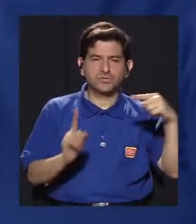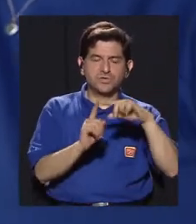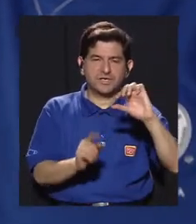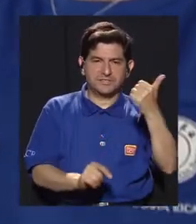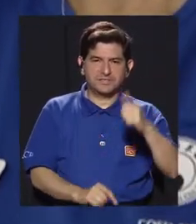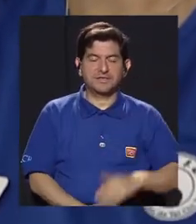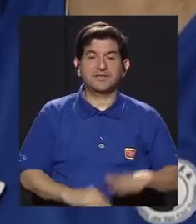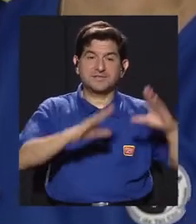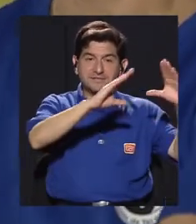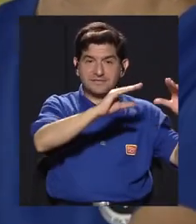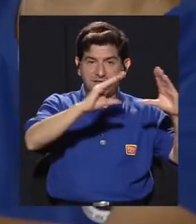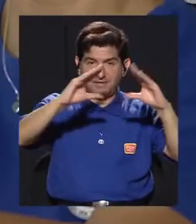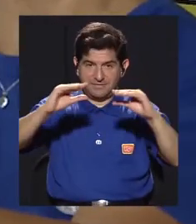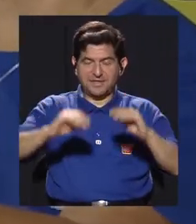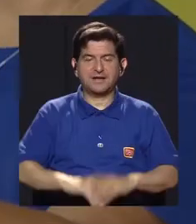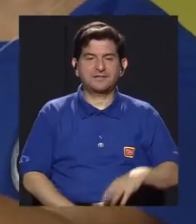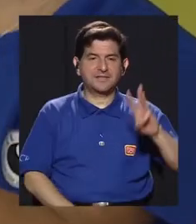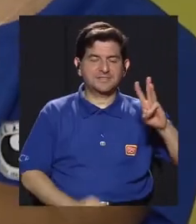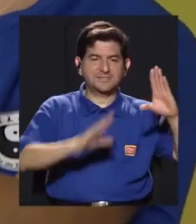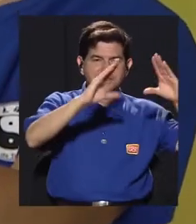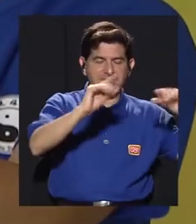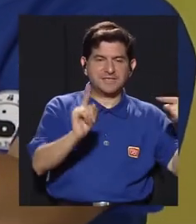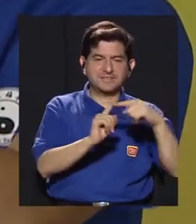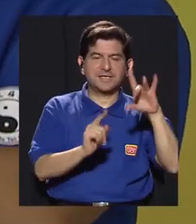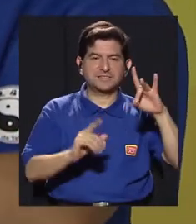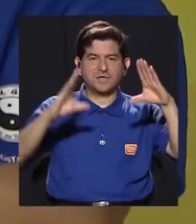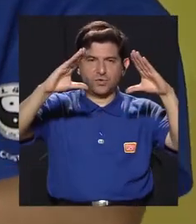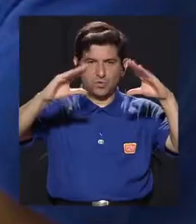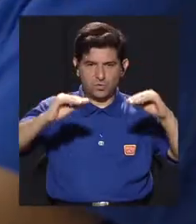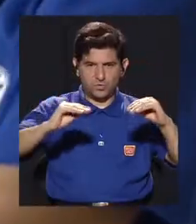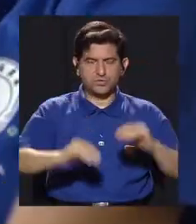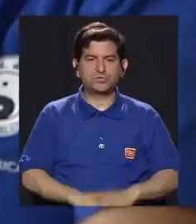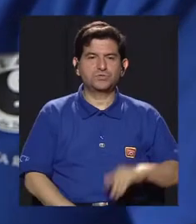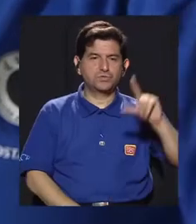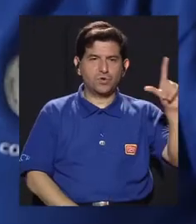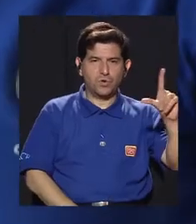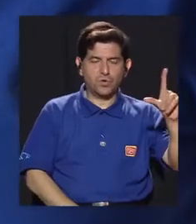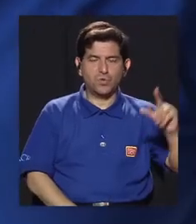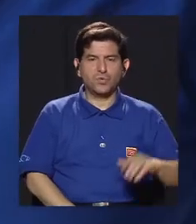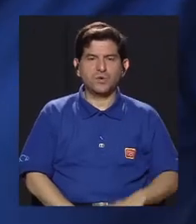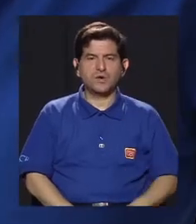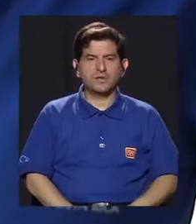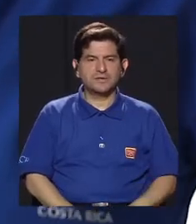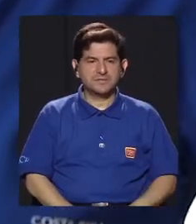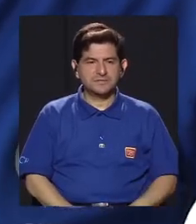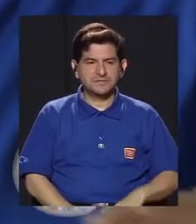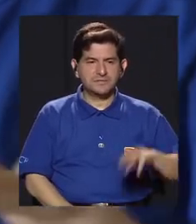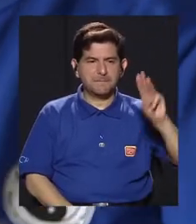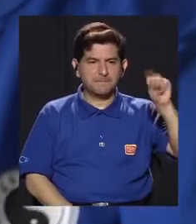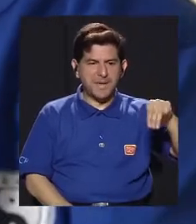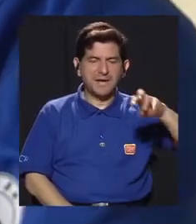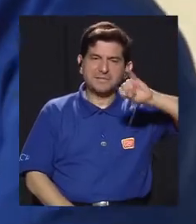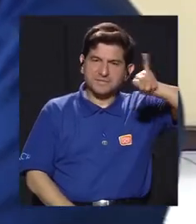10 de la mañana y luego unas tardes tenemos de 6 de la tarde a 8 de la noche, los lunes, lunes, martes y